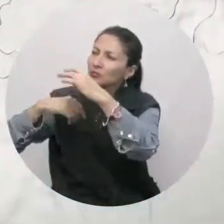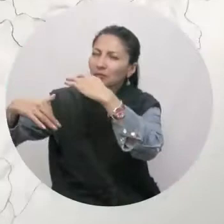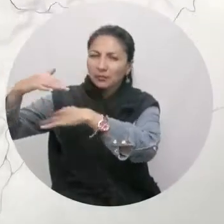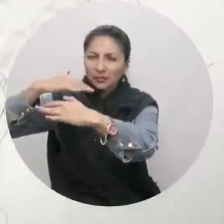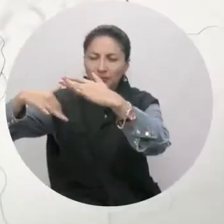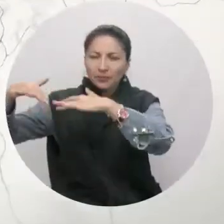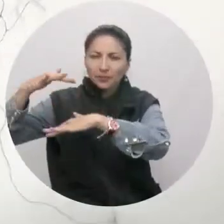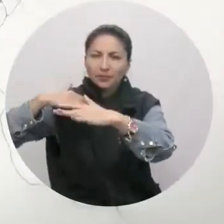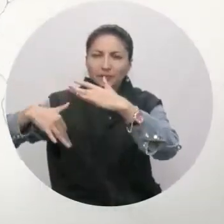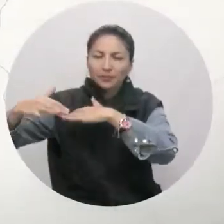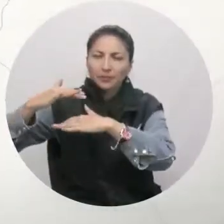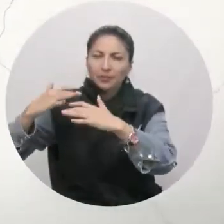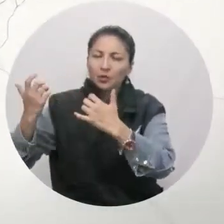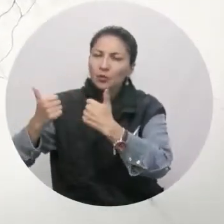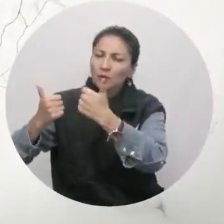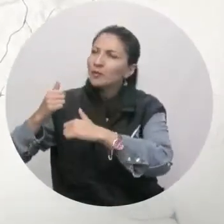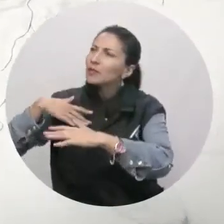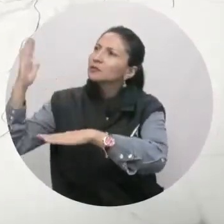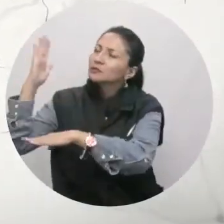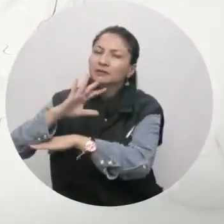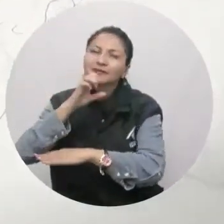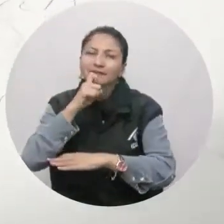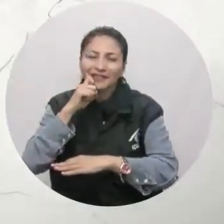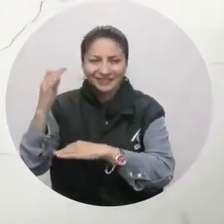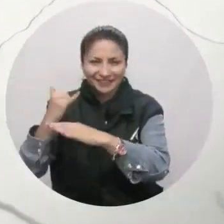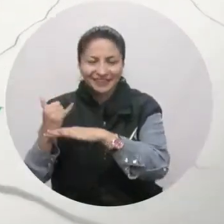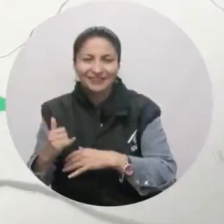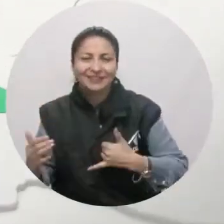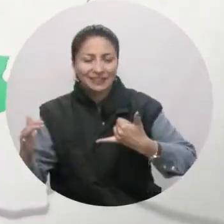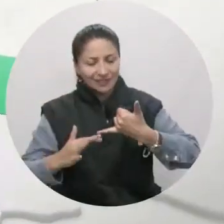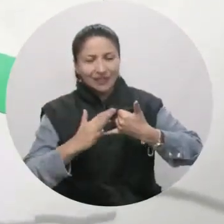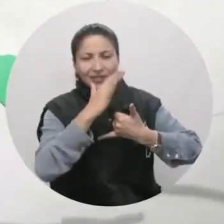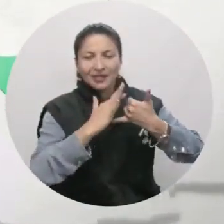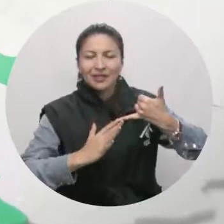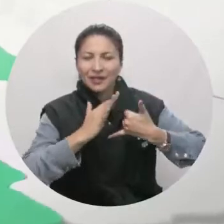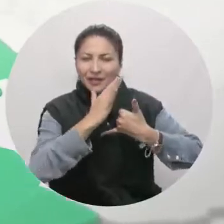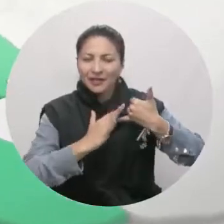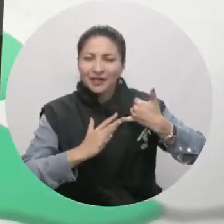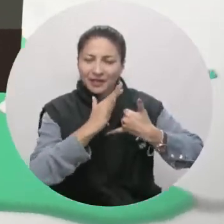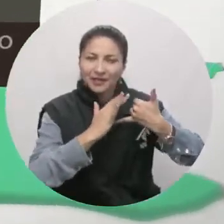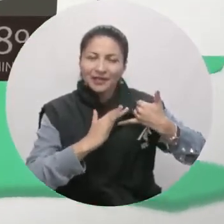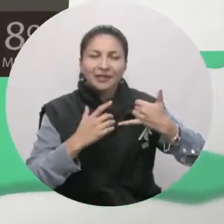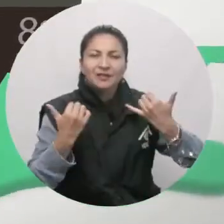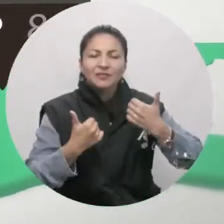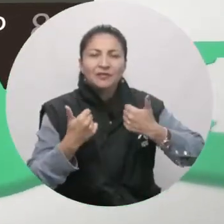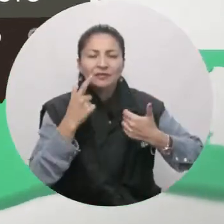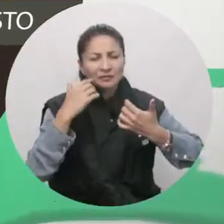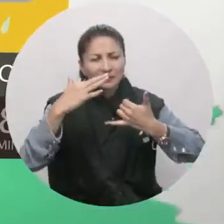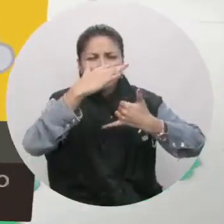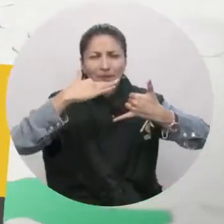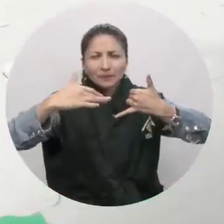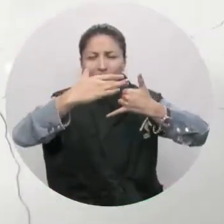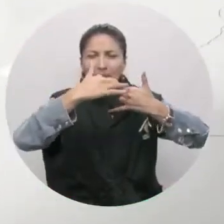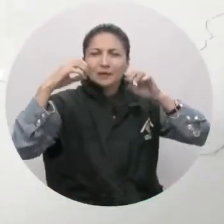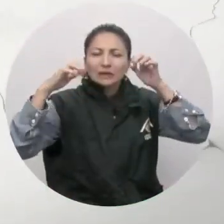predominio de tiempo seco. Las costas del Pacífico estiman un paisaje cargado de nubes, con lluvias entre ligeras y moderadas en Chocó y